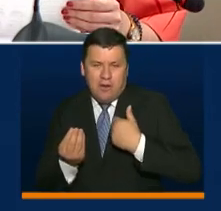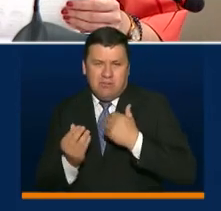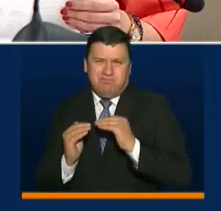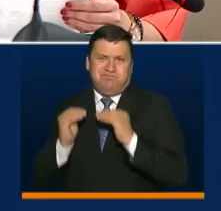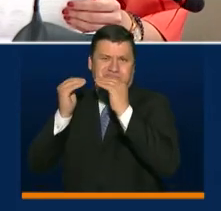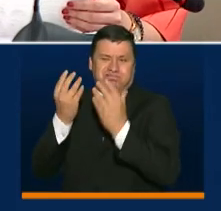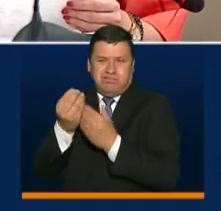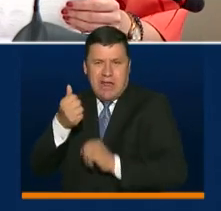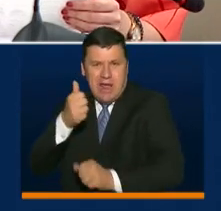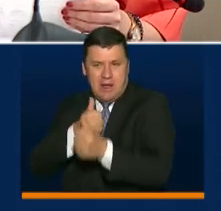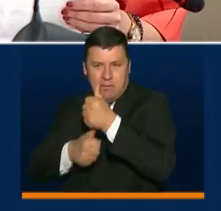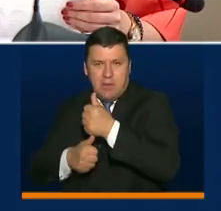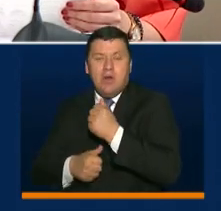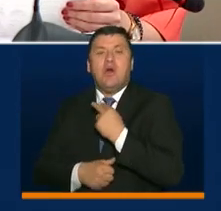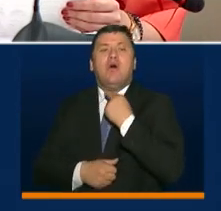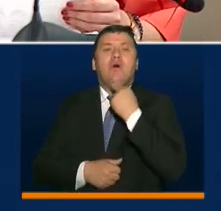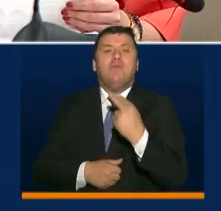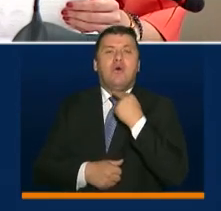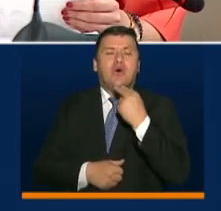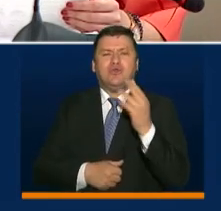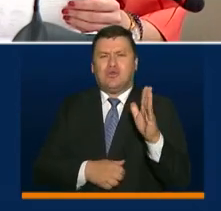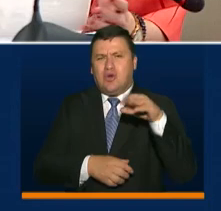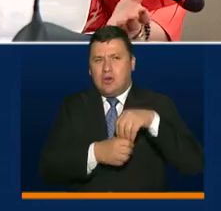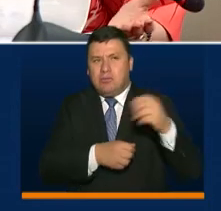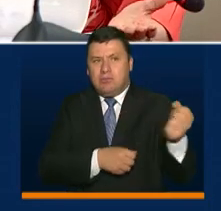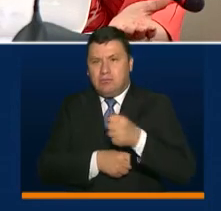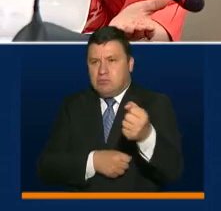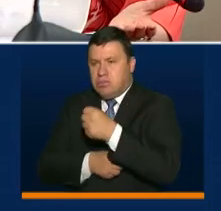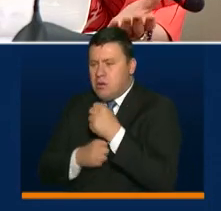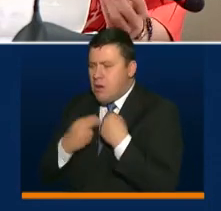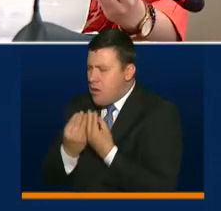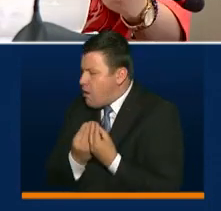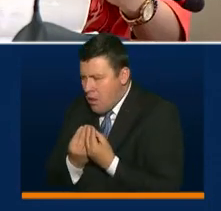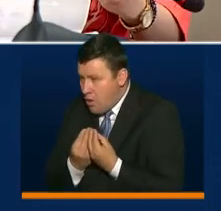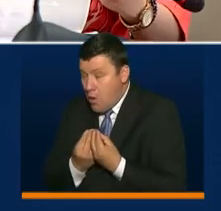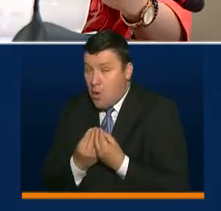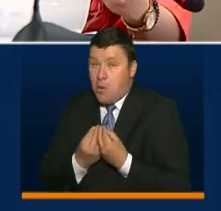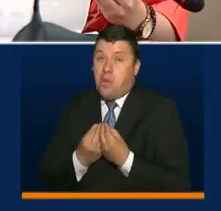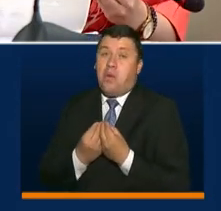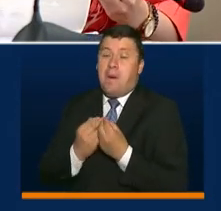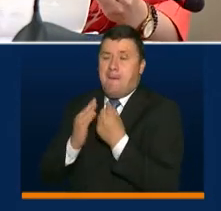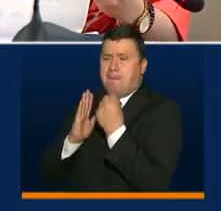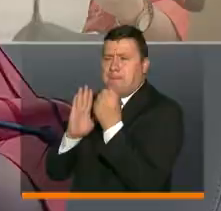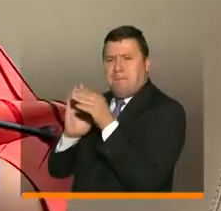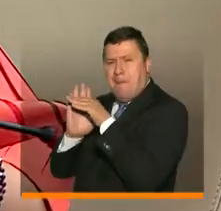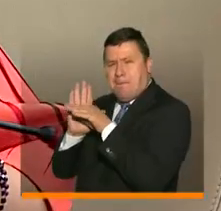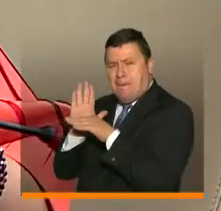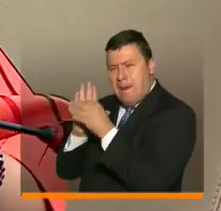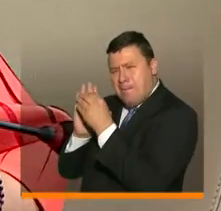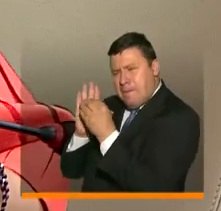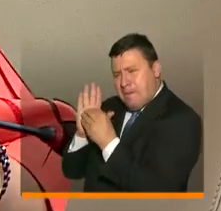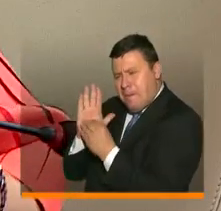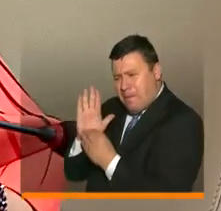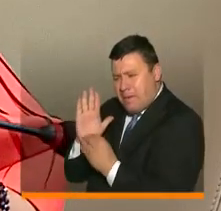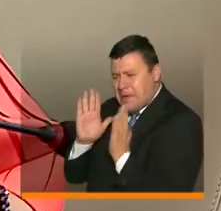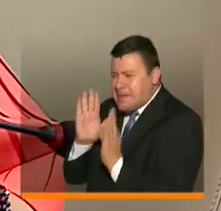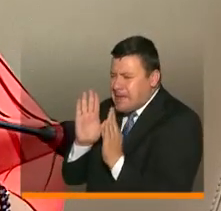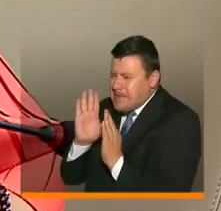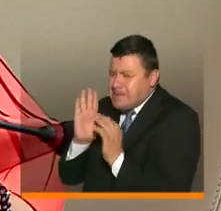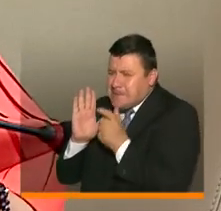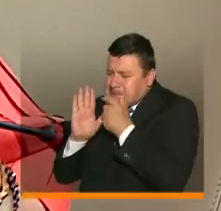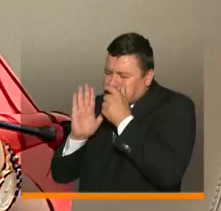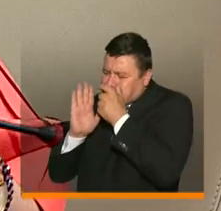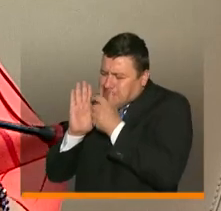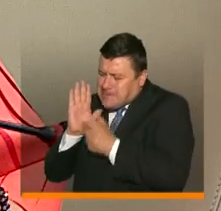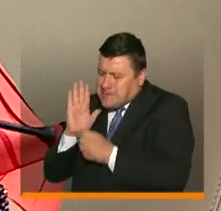Adolescencia y con la voz de muchos actores del sector. Como lo dice su palabra, son lineamientos para luego con todo el detalle poder